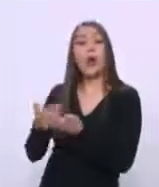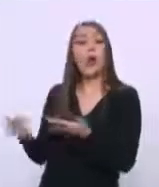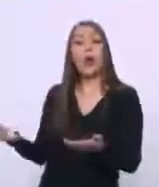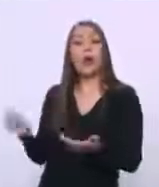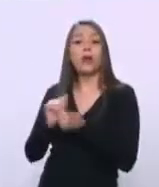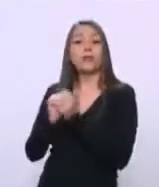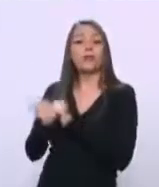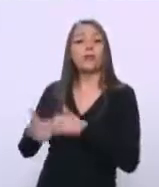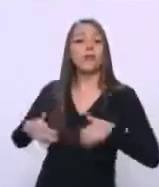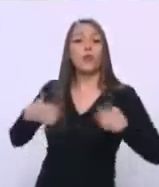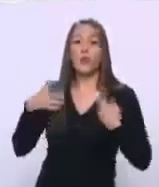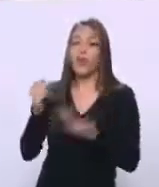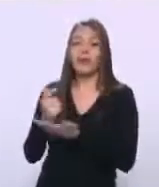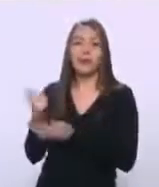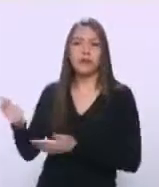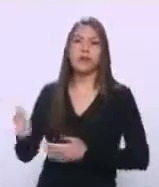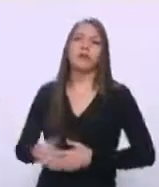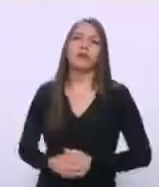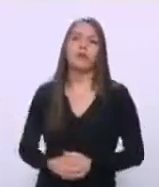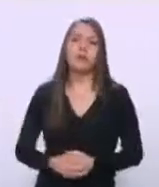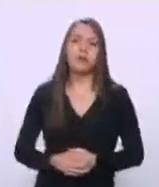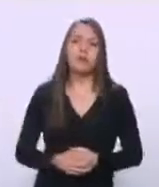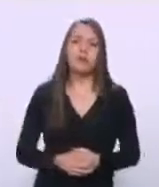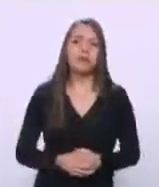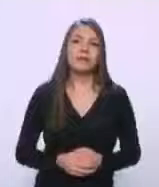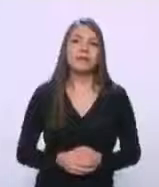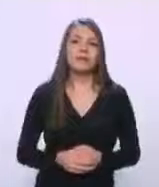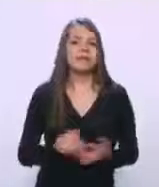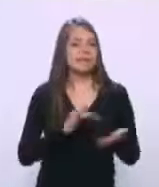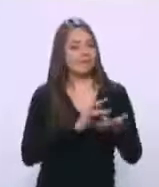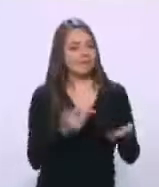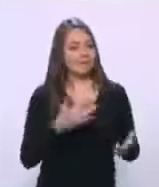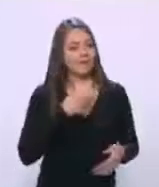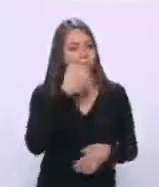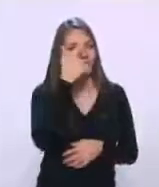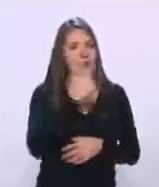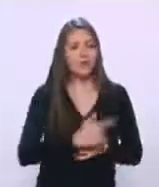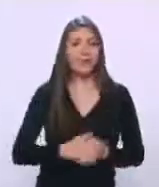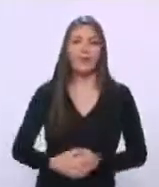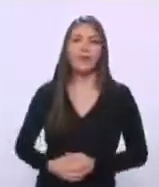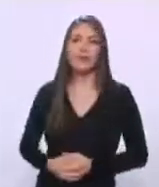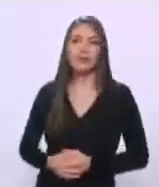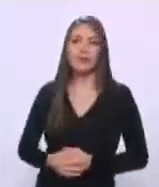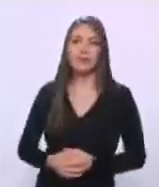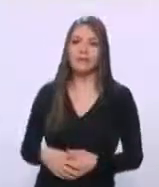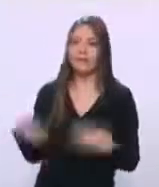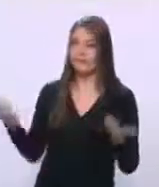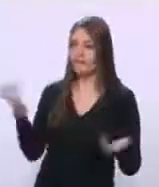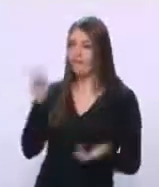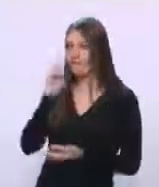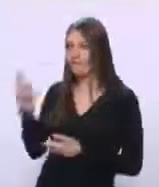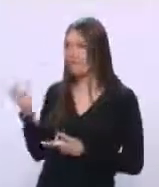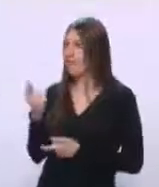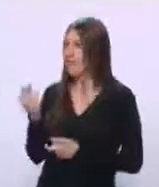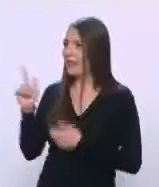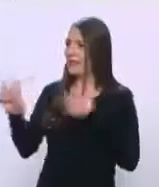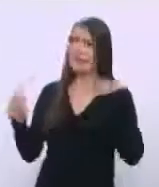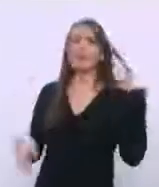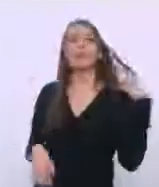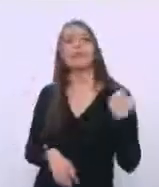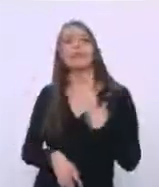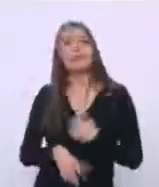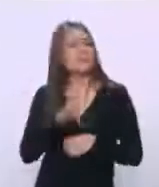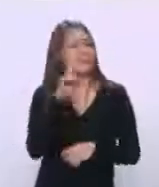Miguel buenas noches Buenas noches pues qué tal pues qué tal y la verdad es que qué vergüenza a mí me daría mucha vergüenza